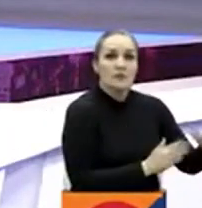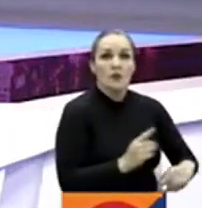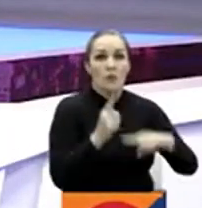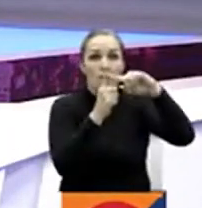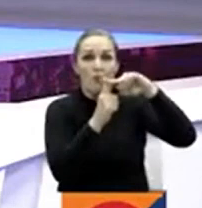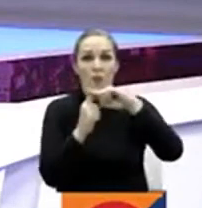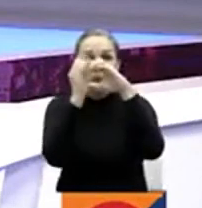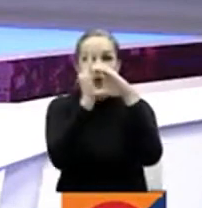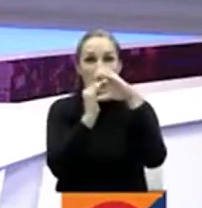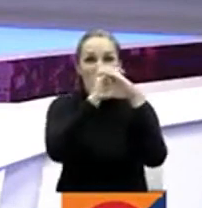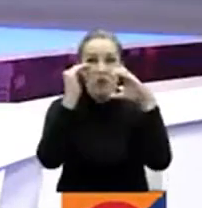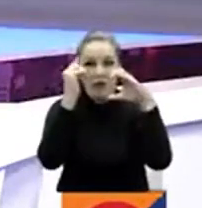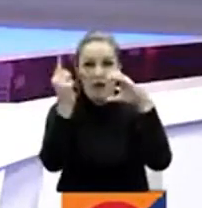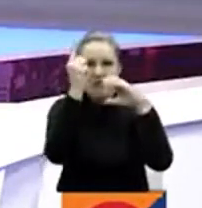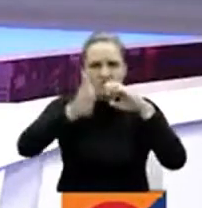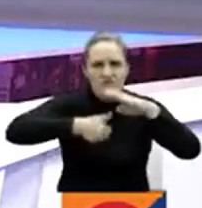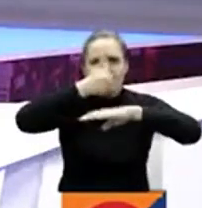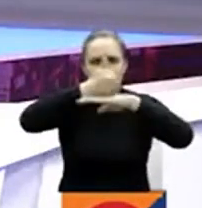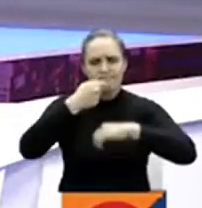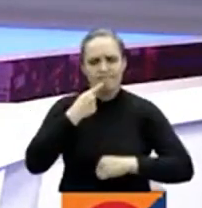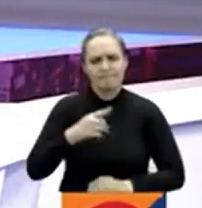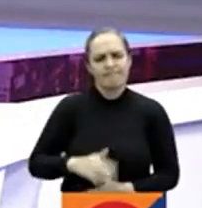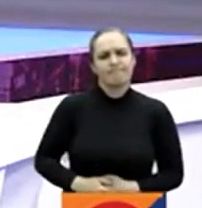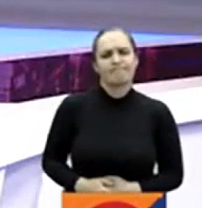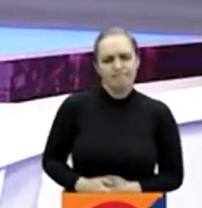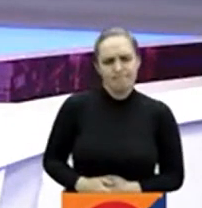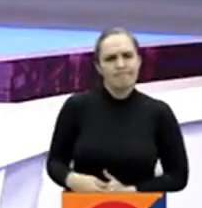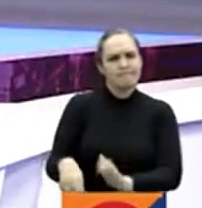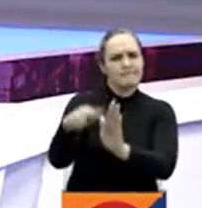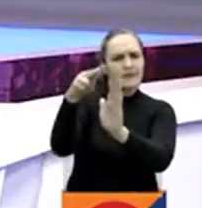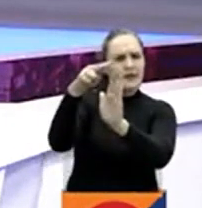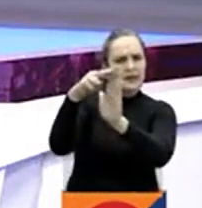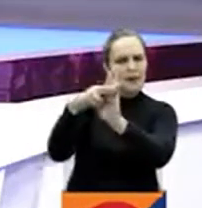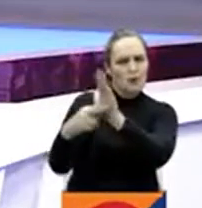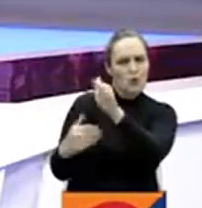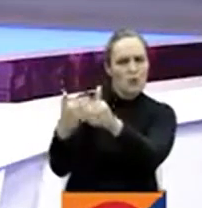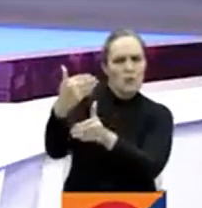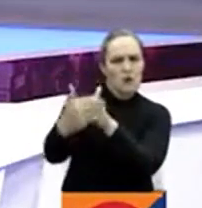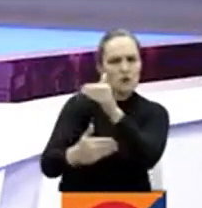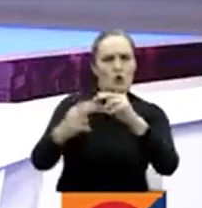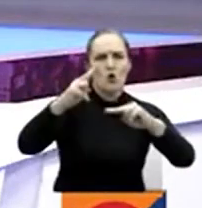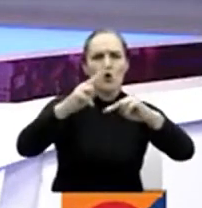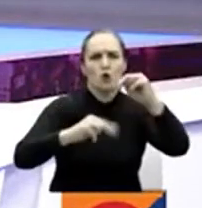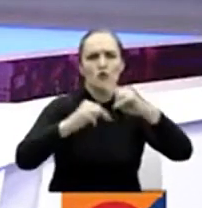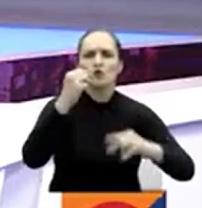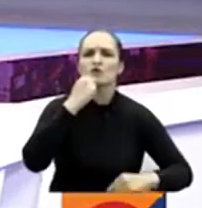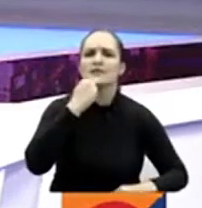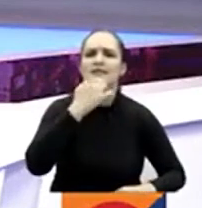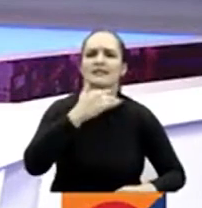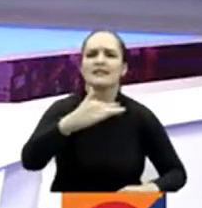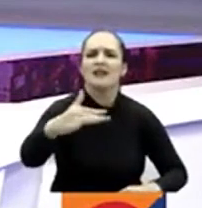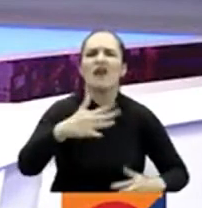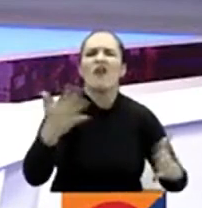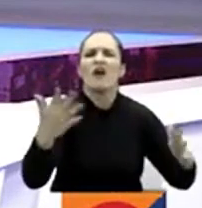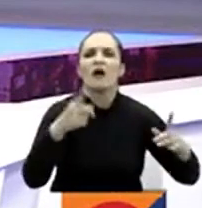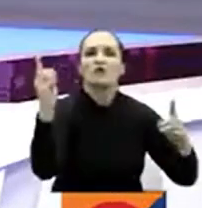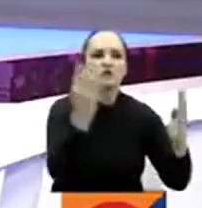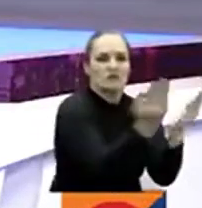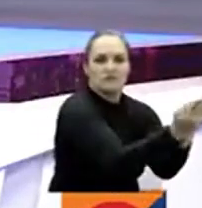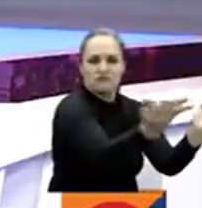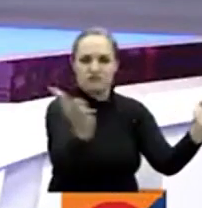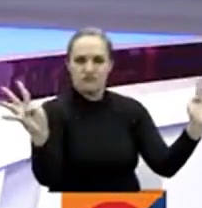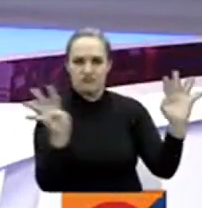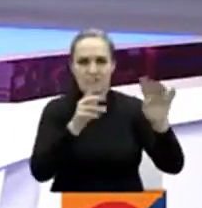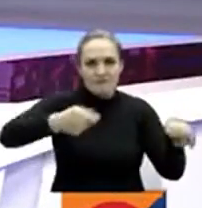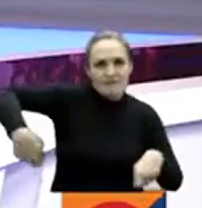aseguró que hay irregularidades en la reglamentación para la construcción de las corralejas en Cincelejo, Sucre, y fue además enviado a la cárcel